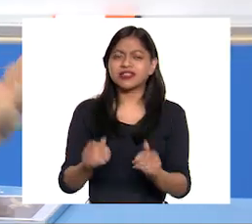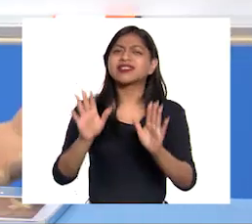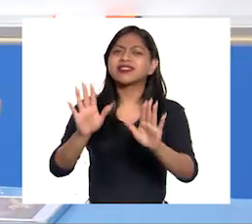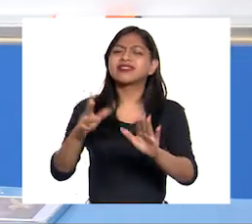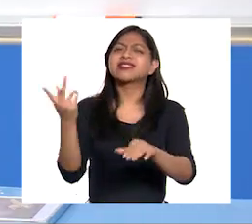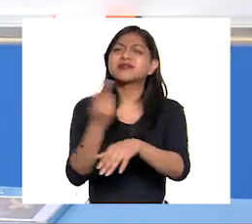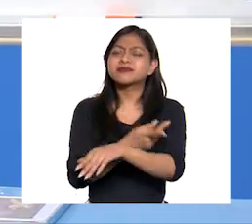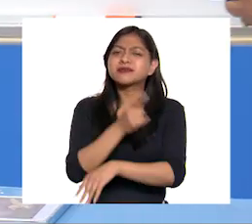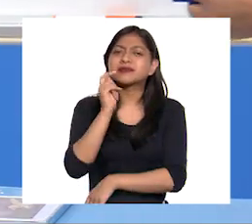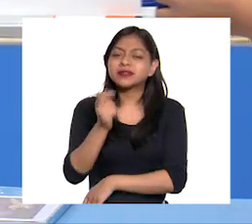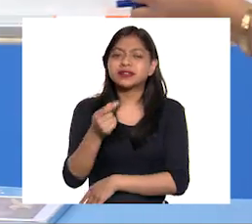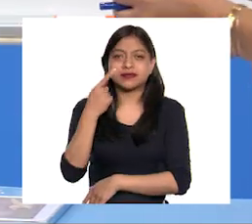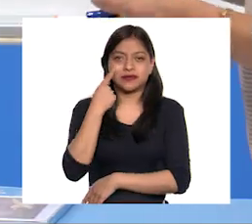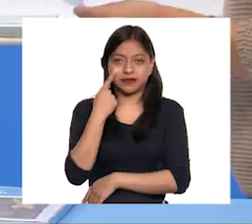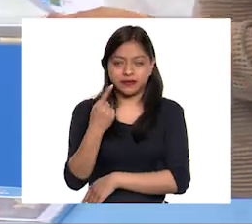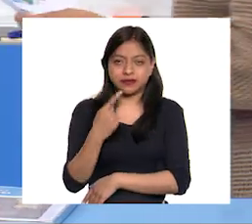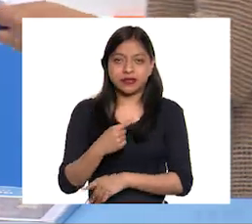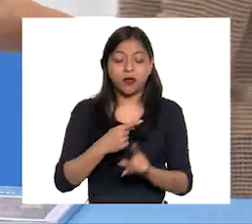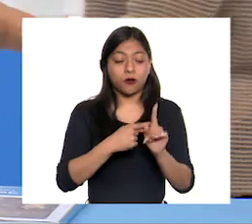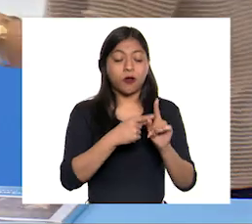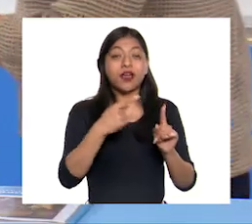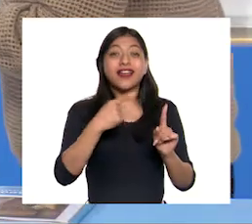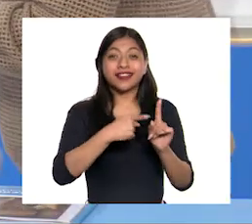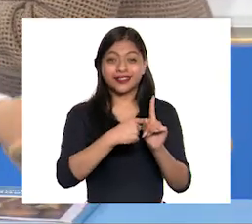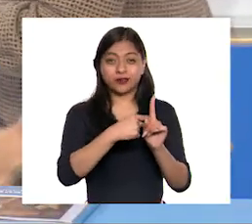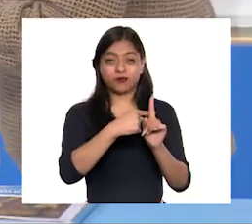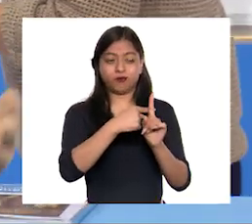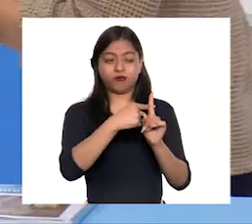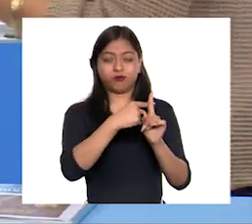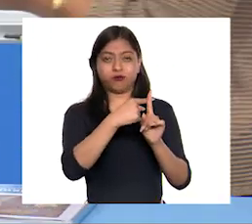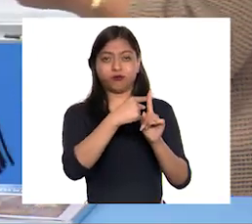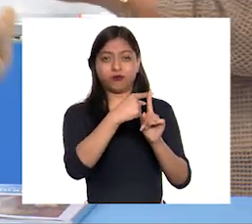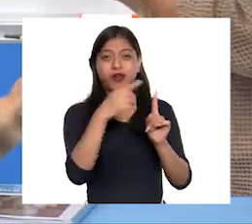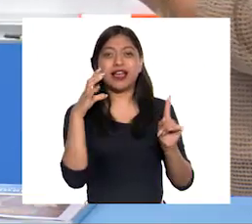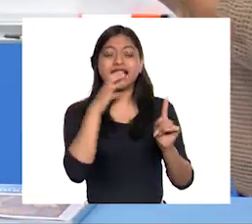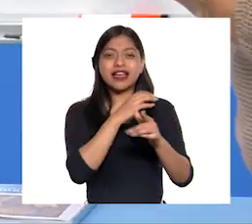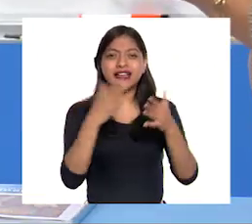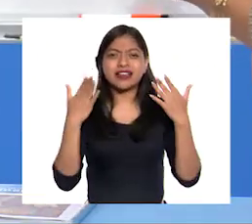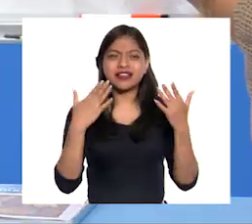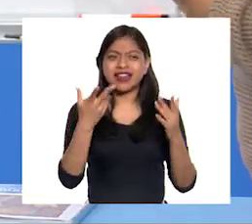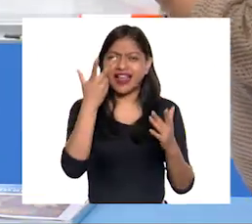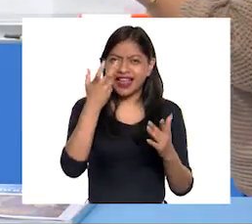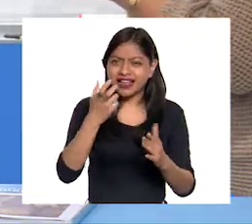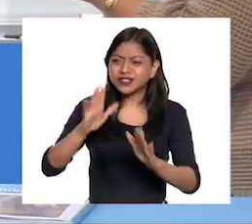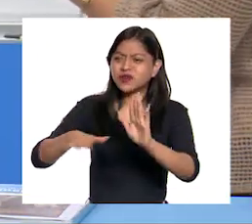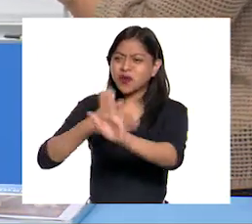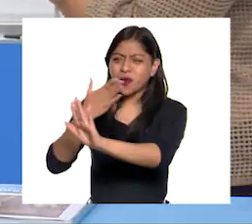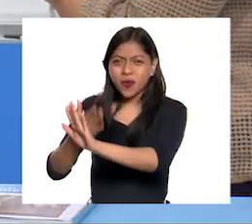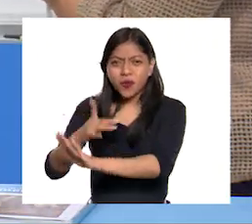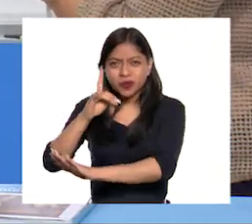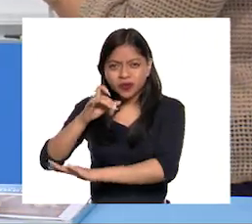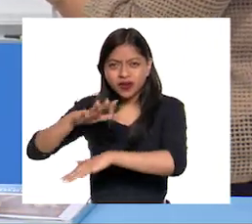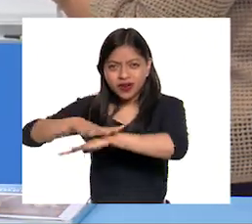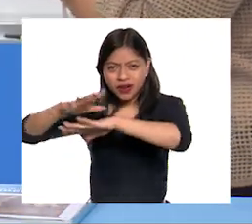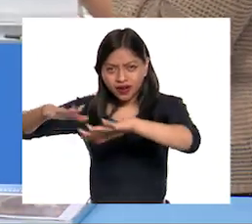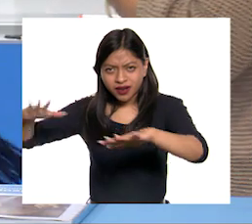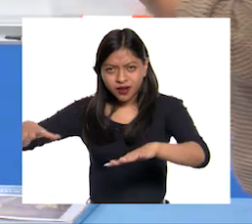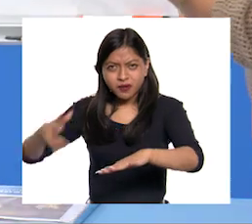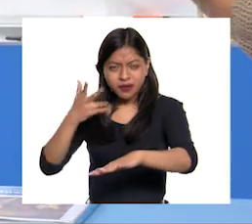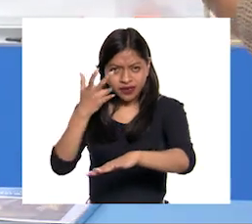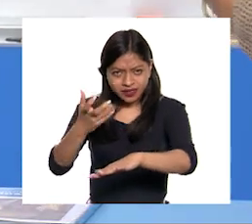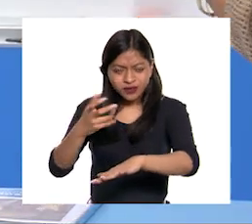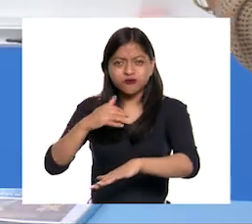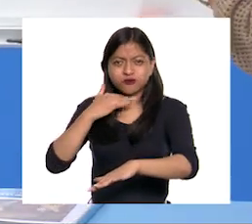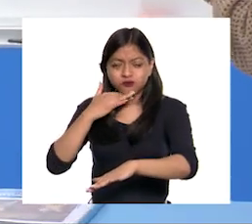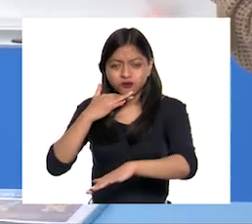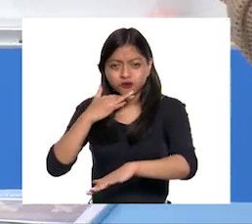¿A qué se refiere con aumento de la temperatura? ¿Cómo que contamina? Si nos echan desechos al agua ¿Y